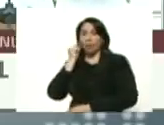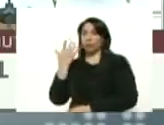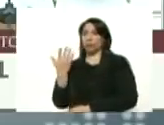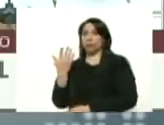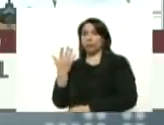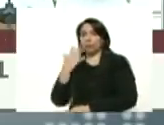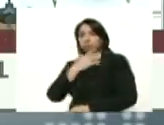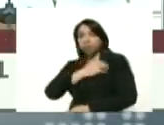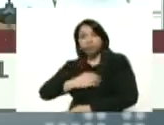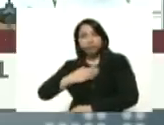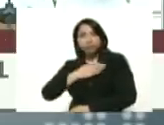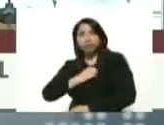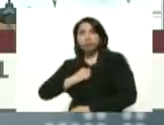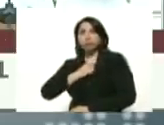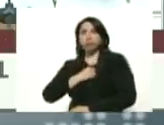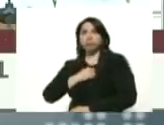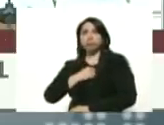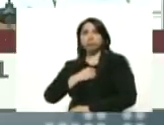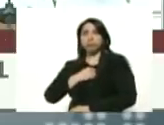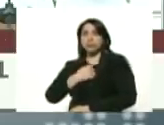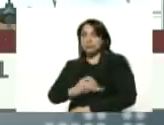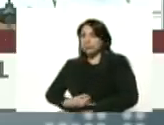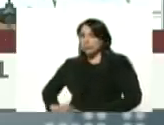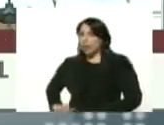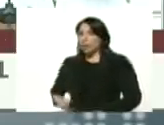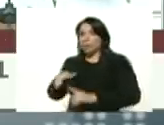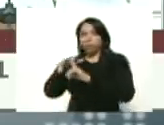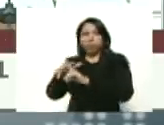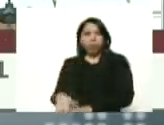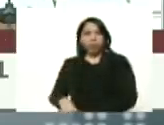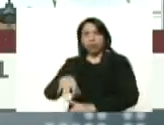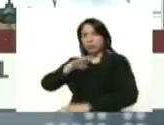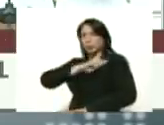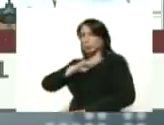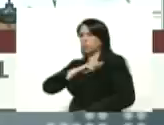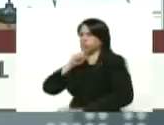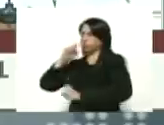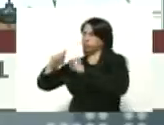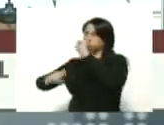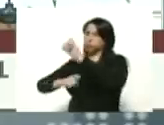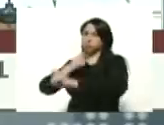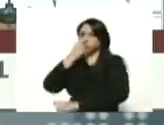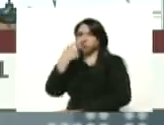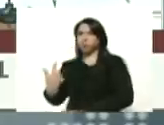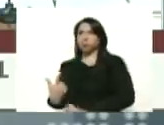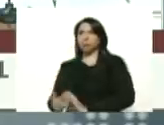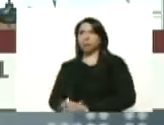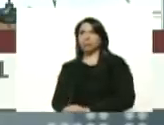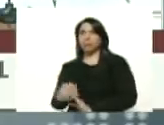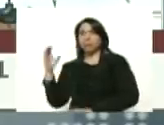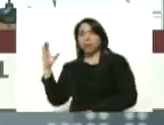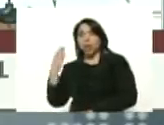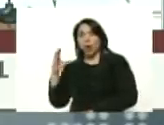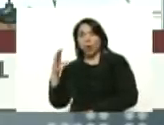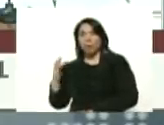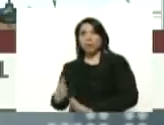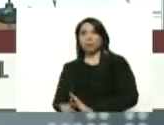coronavirus del corona hambre de la xenofobia del racismo del desprecio de Colombia